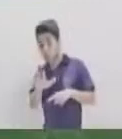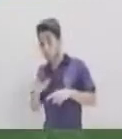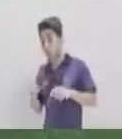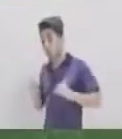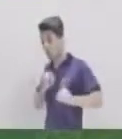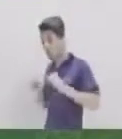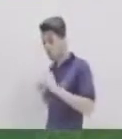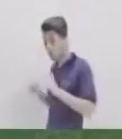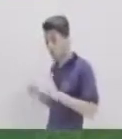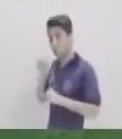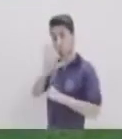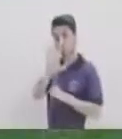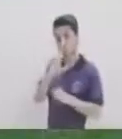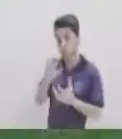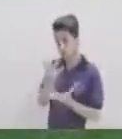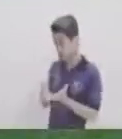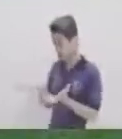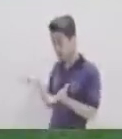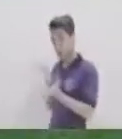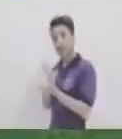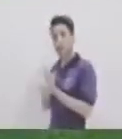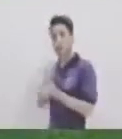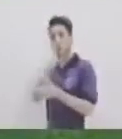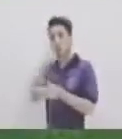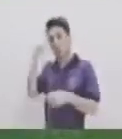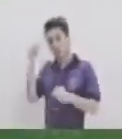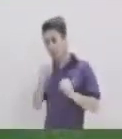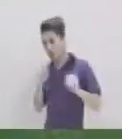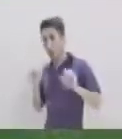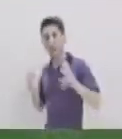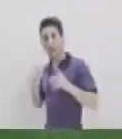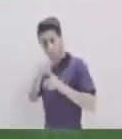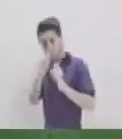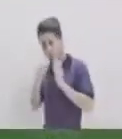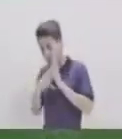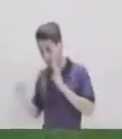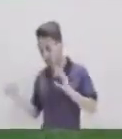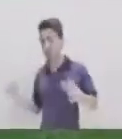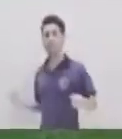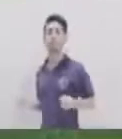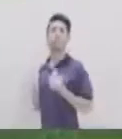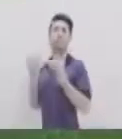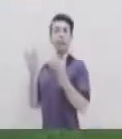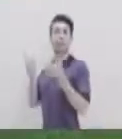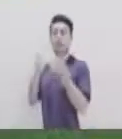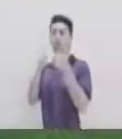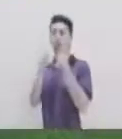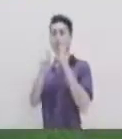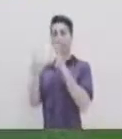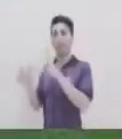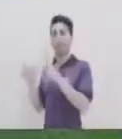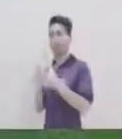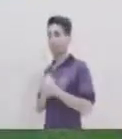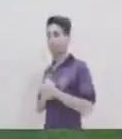rol Desde tu entorno Desde tu plataforma Tú puedes inspirar Y ser un buen líder